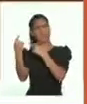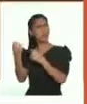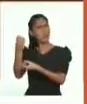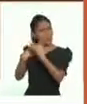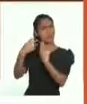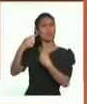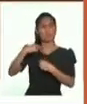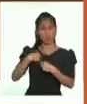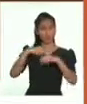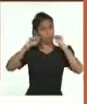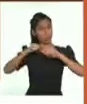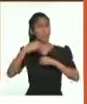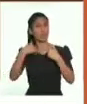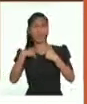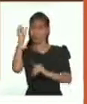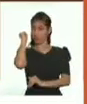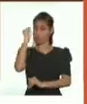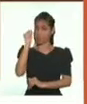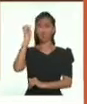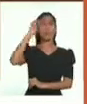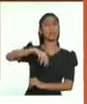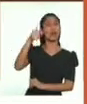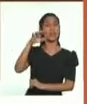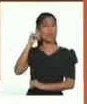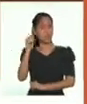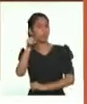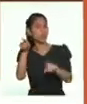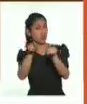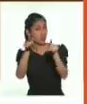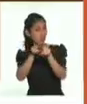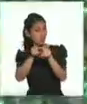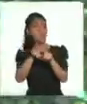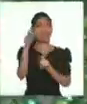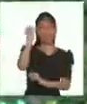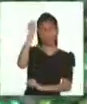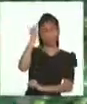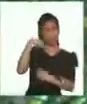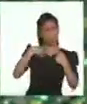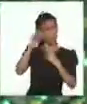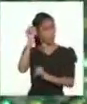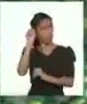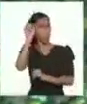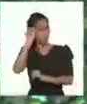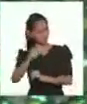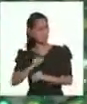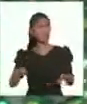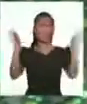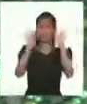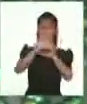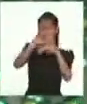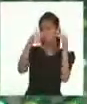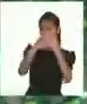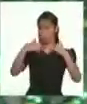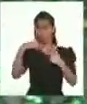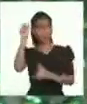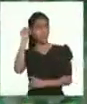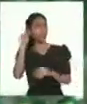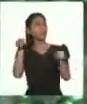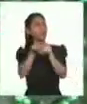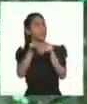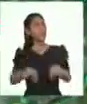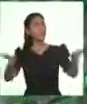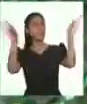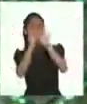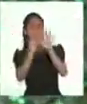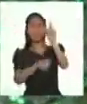derechos. Yo soy sujeto de derechos. María, tú eres sujeto de derechos. Tan importante como saber que tenemos derechos es saber que las